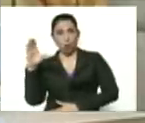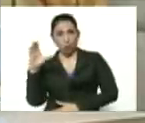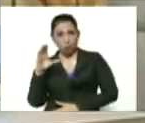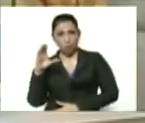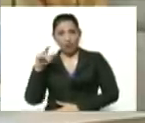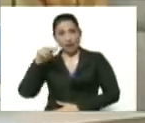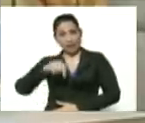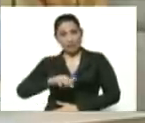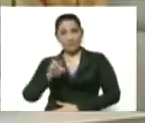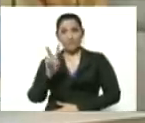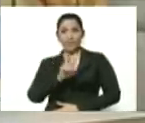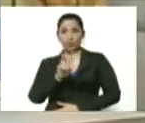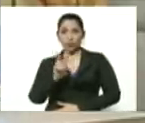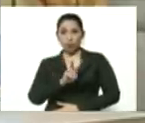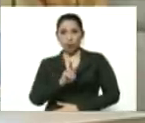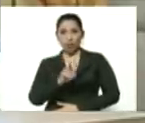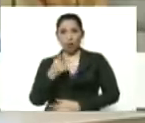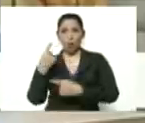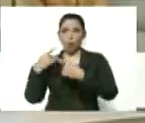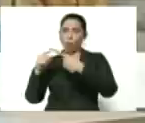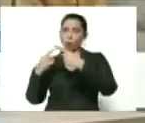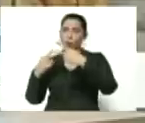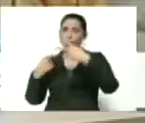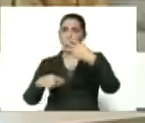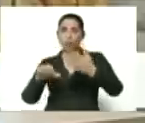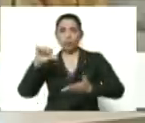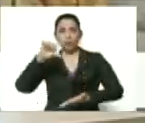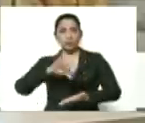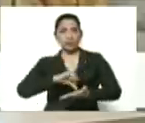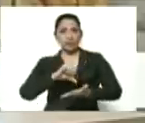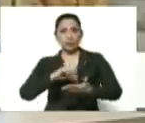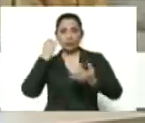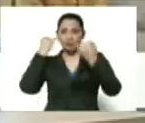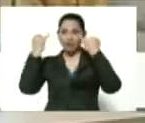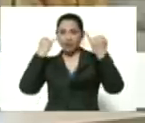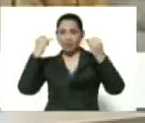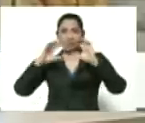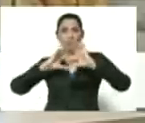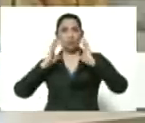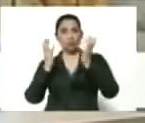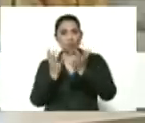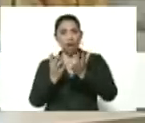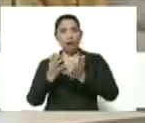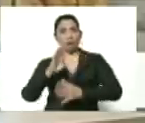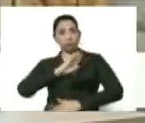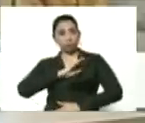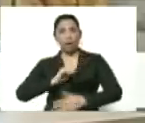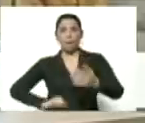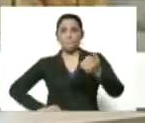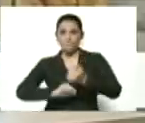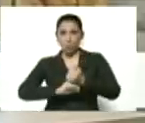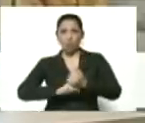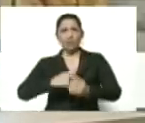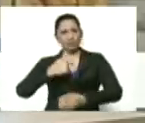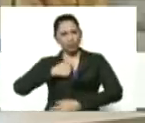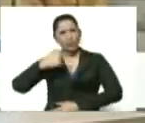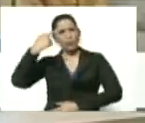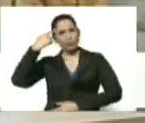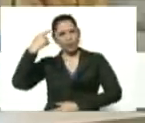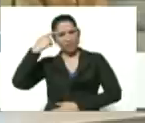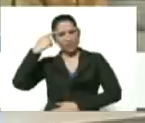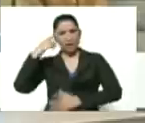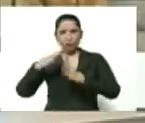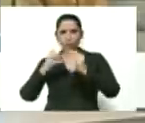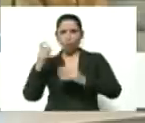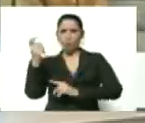aquí en Venezuela, desde otros centros de inteligencia mundial que nos apoyan, yo sabía que todo esto